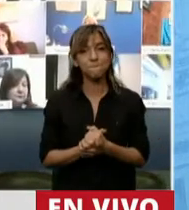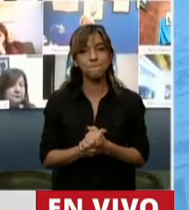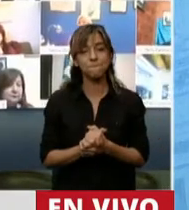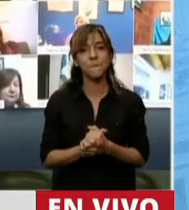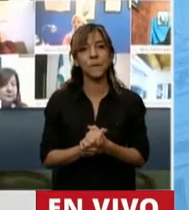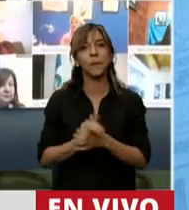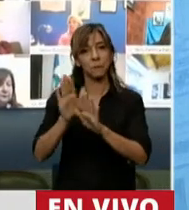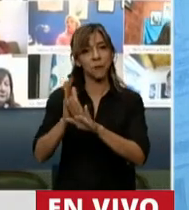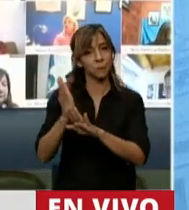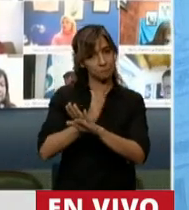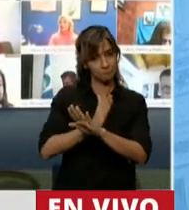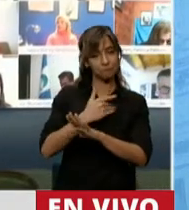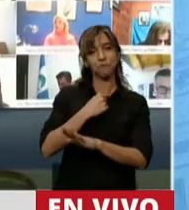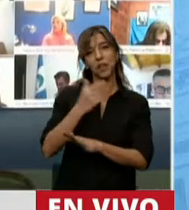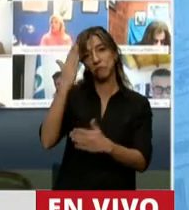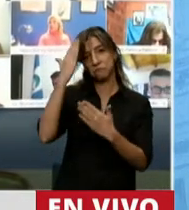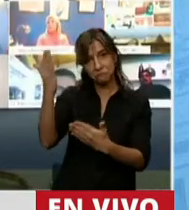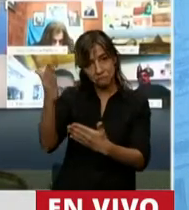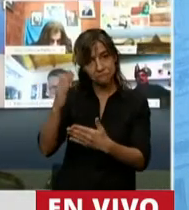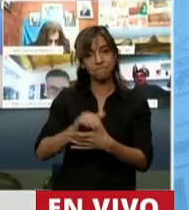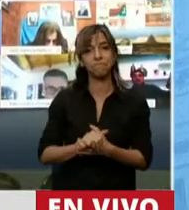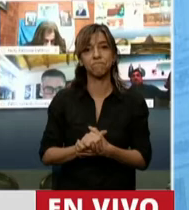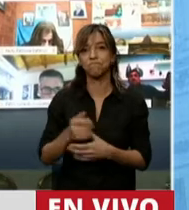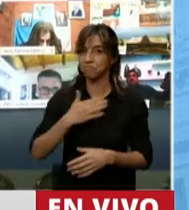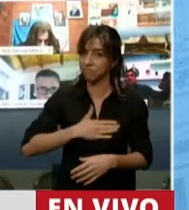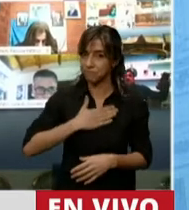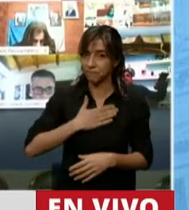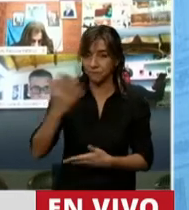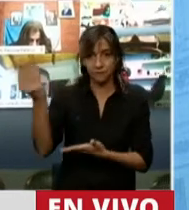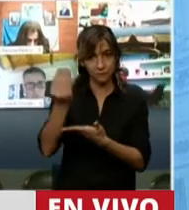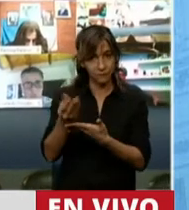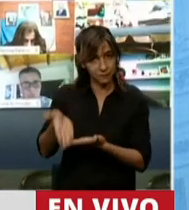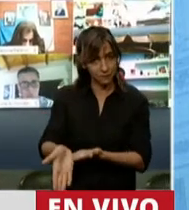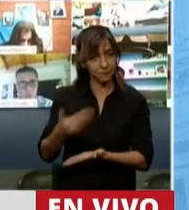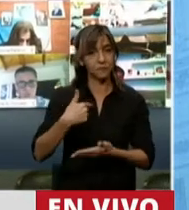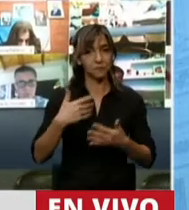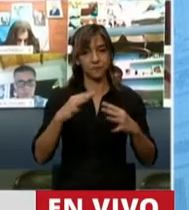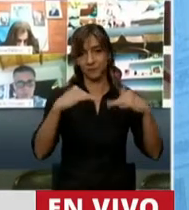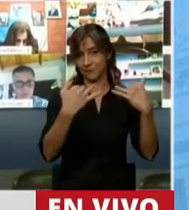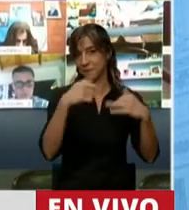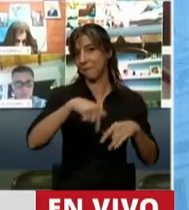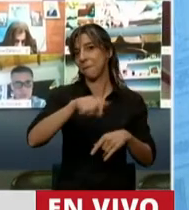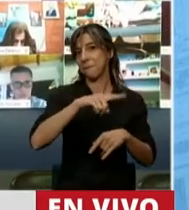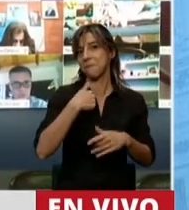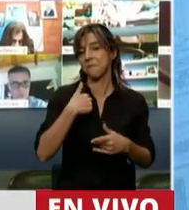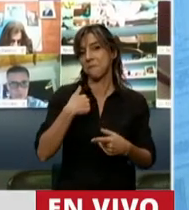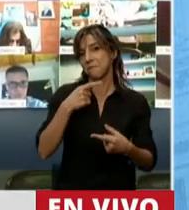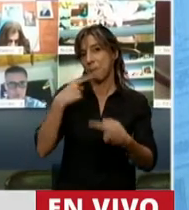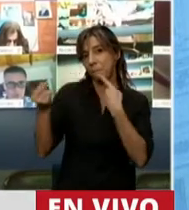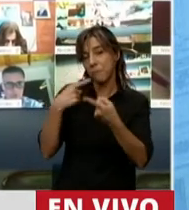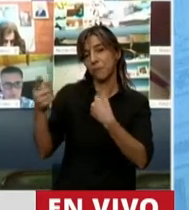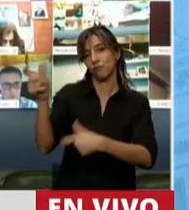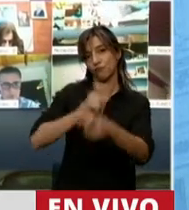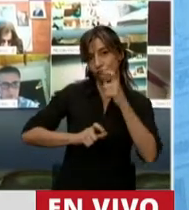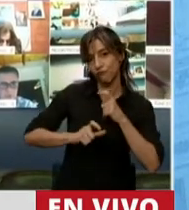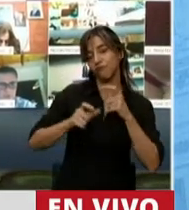y la satisfacción que tenemos de que usted esté en el recinto dando explicaciones de las preguntas que le hemos hecho y de